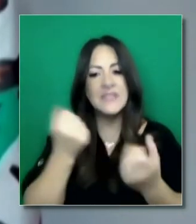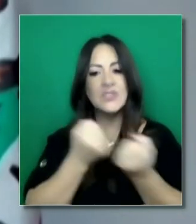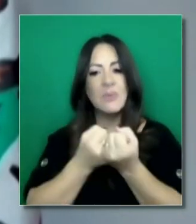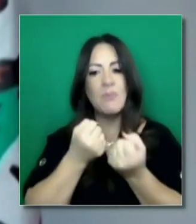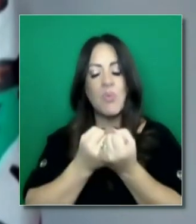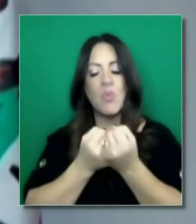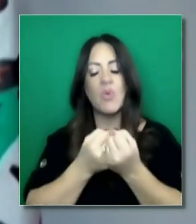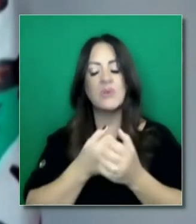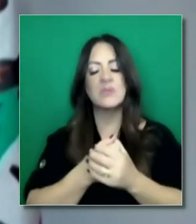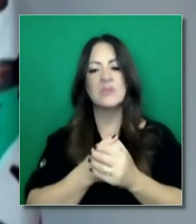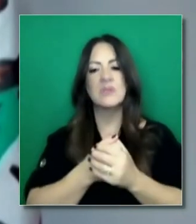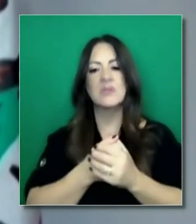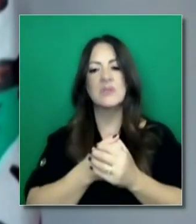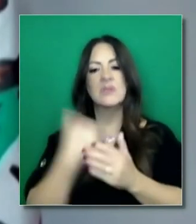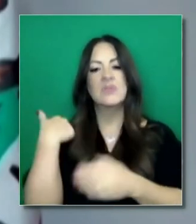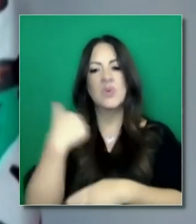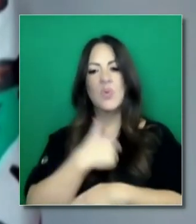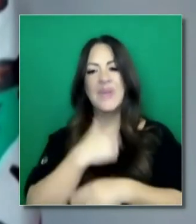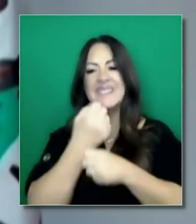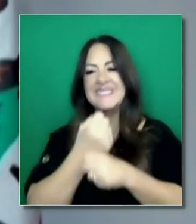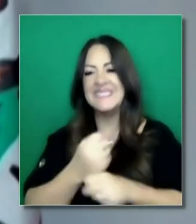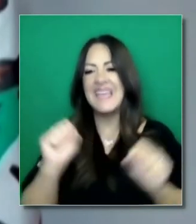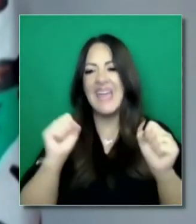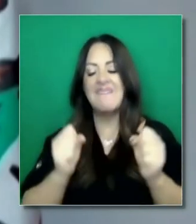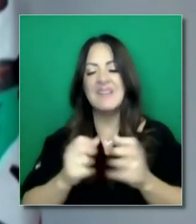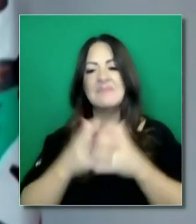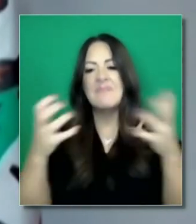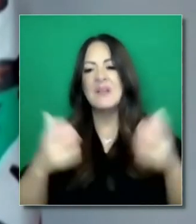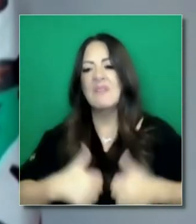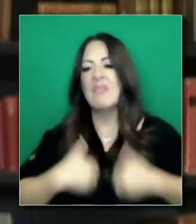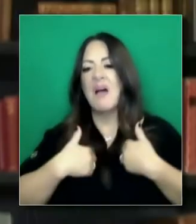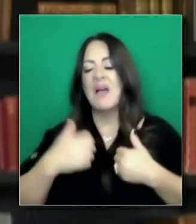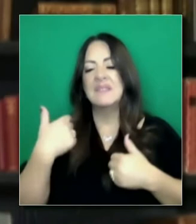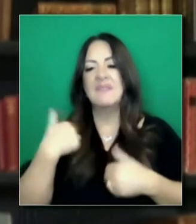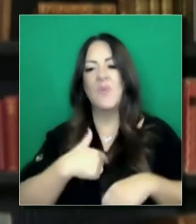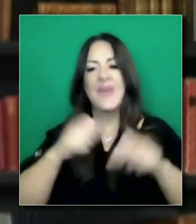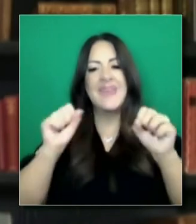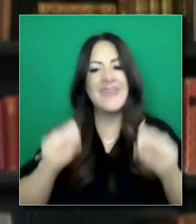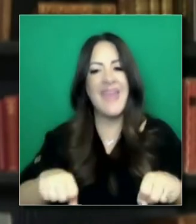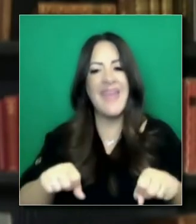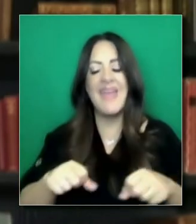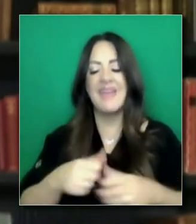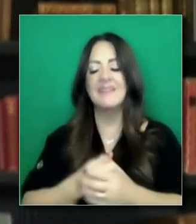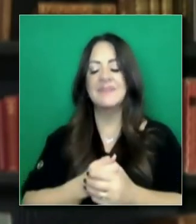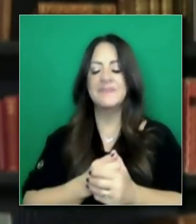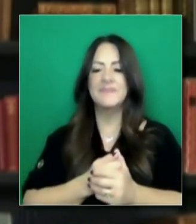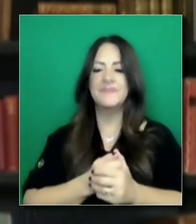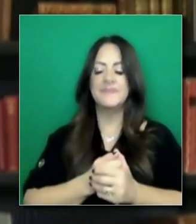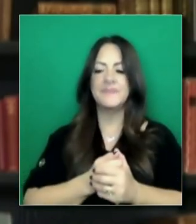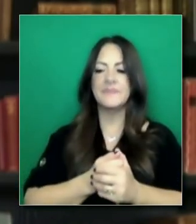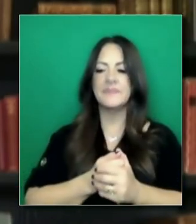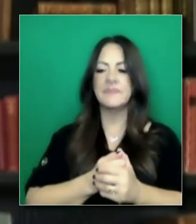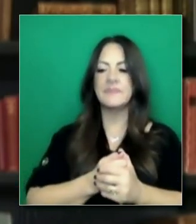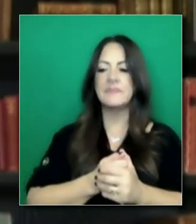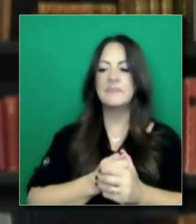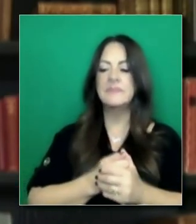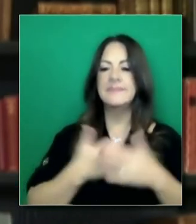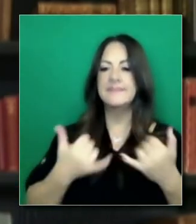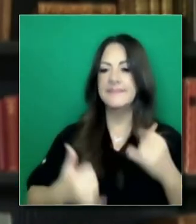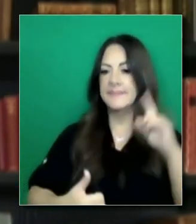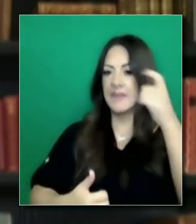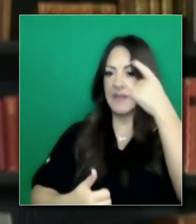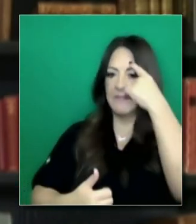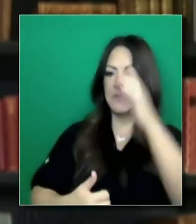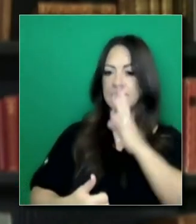apoyado lo más posible por todo el estado para salvar la mayor cantidad de vidas posible. Si me